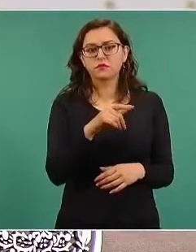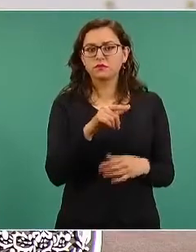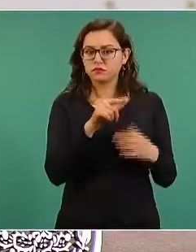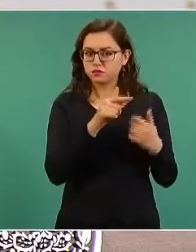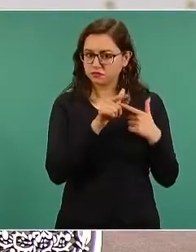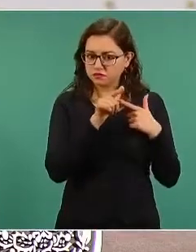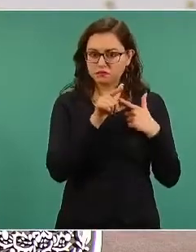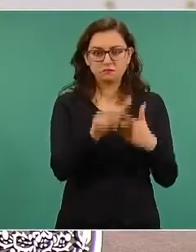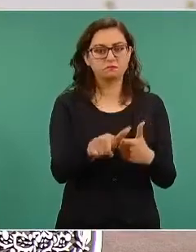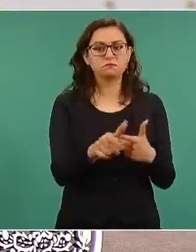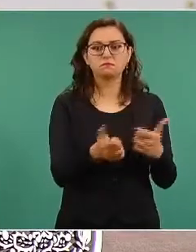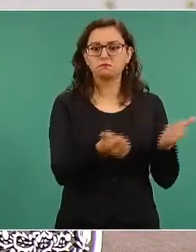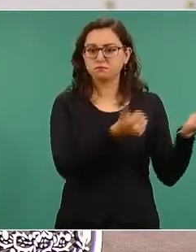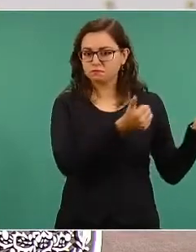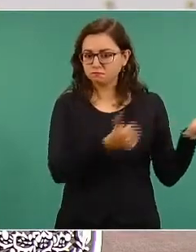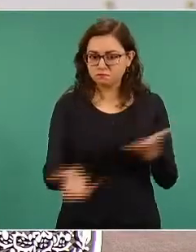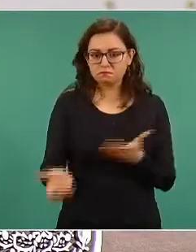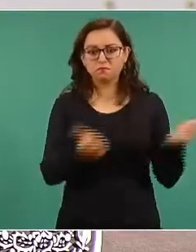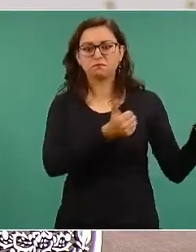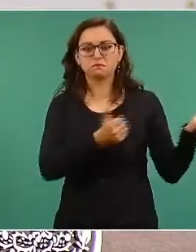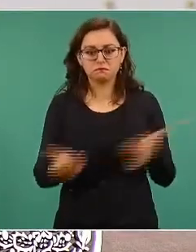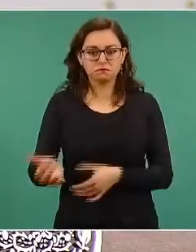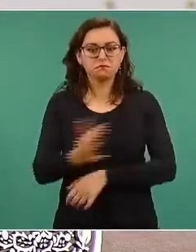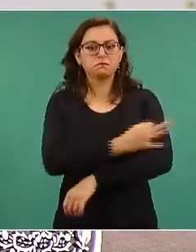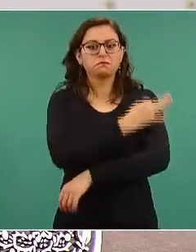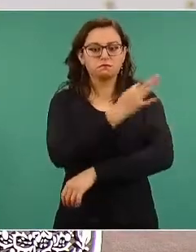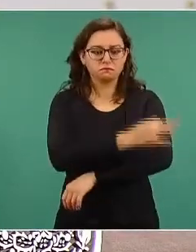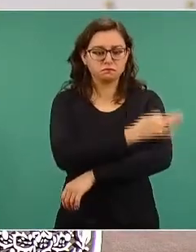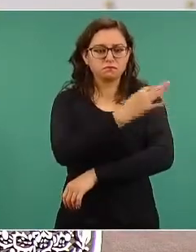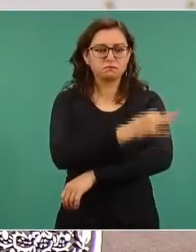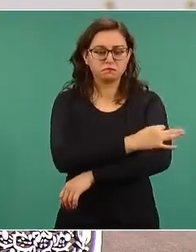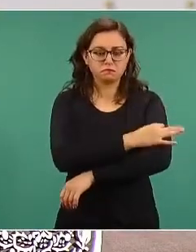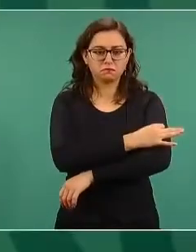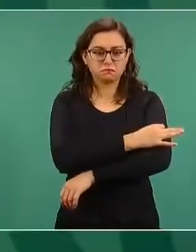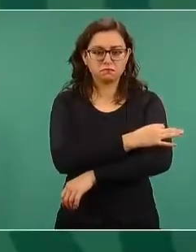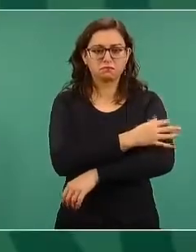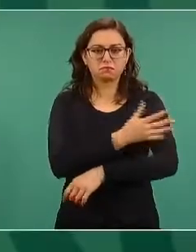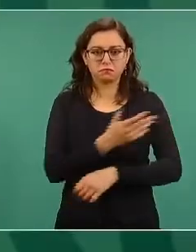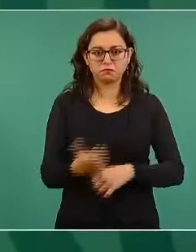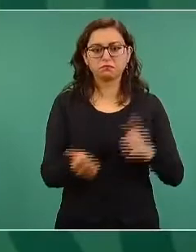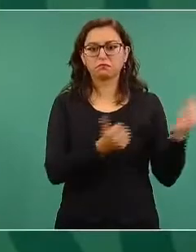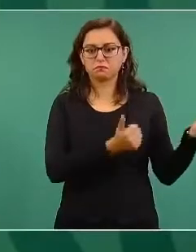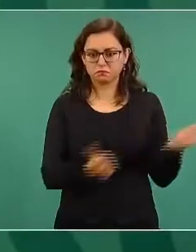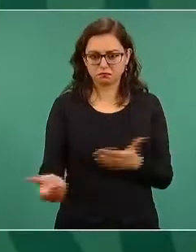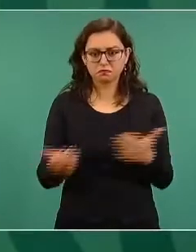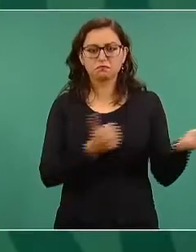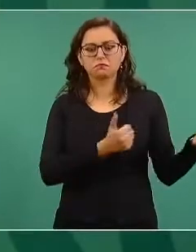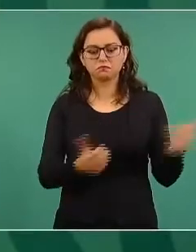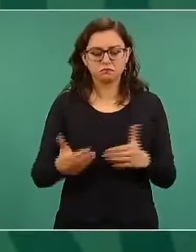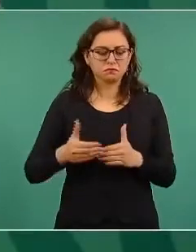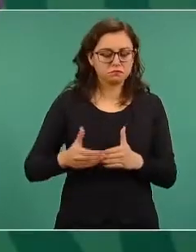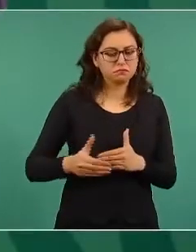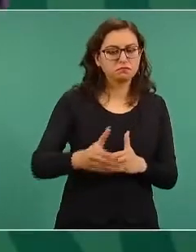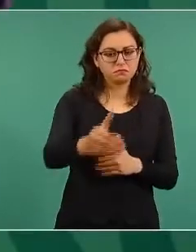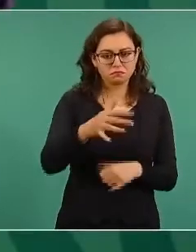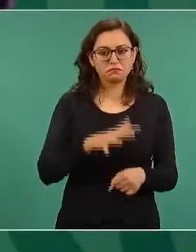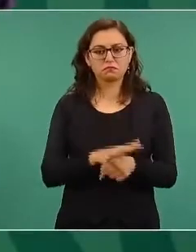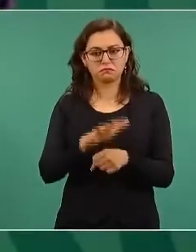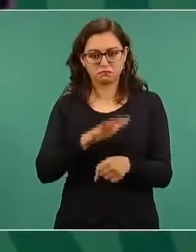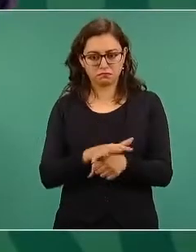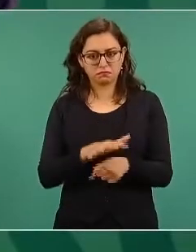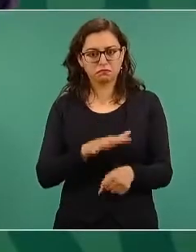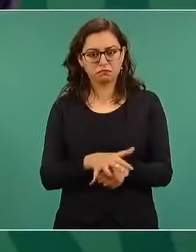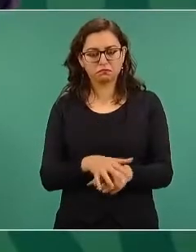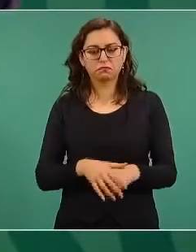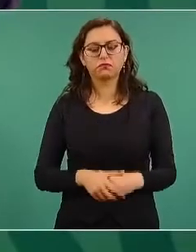vacunas suficientes. Hoy mismo que